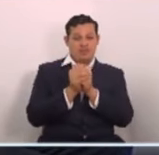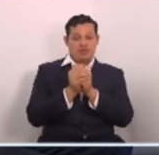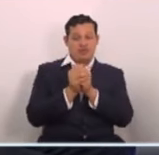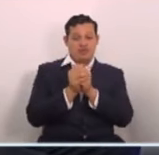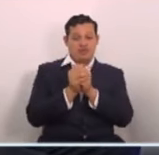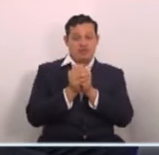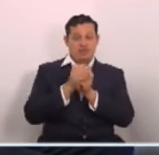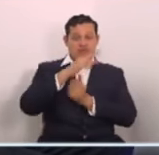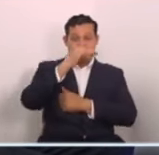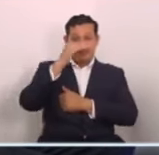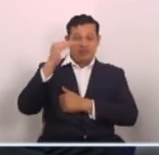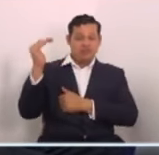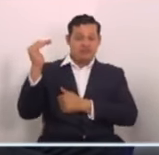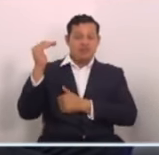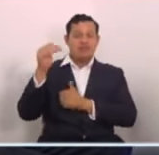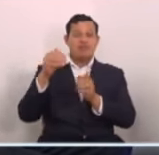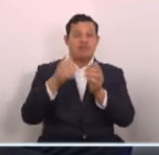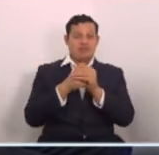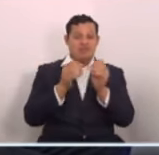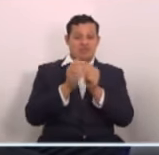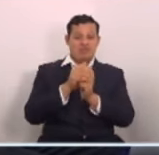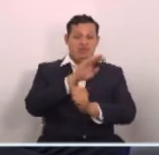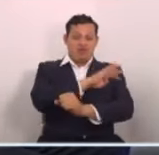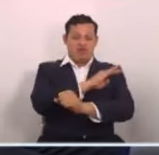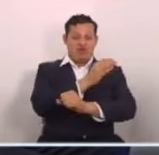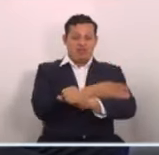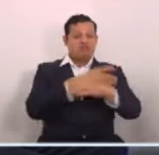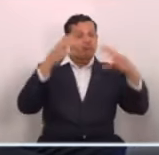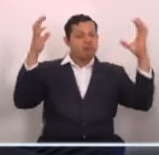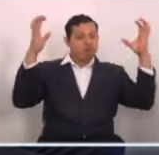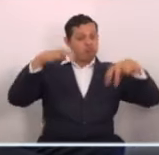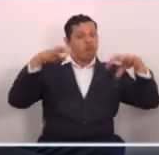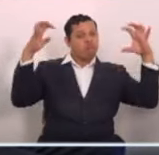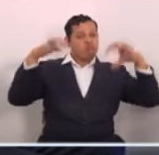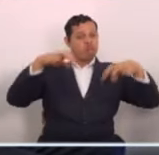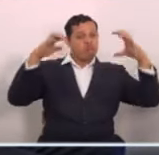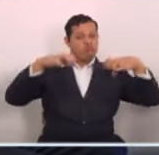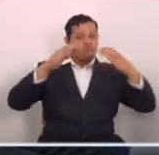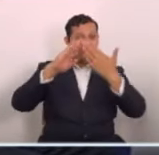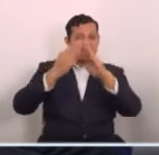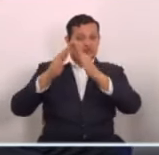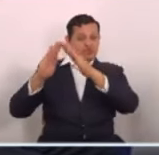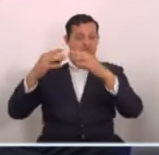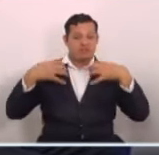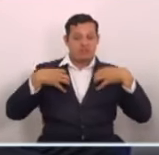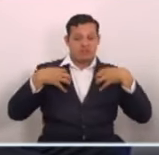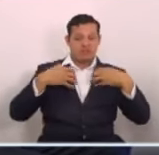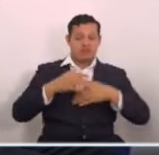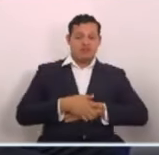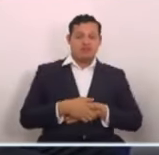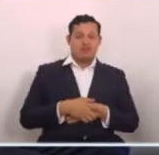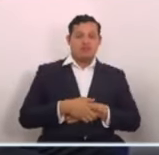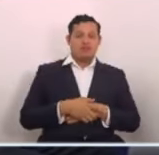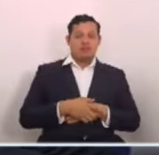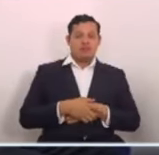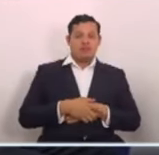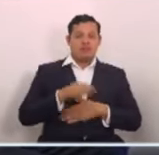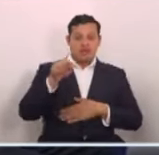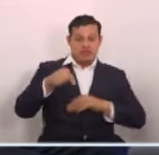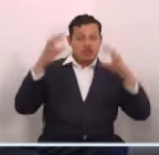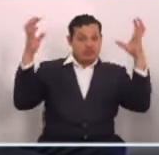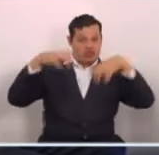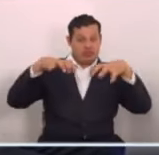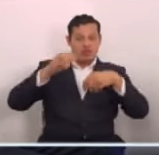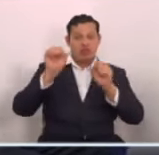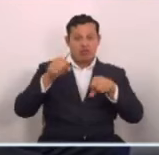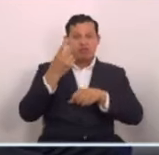nuestro país, debido a las intensas lluvias que han azotado nuestras comunidades, estas lluvias que nosotros